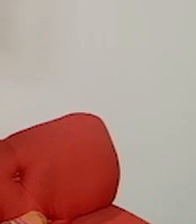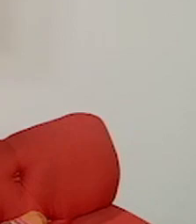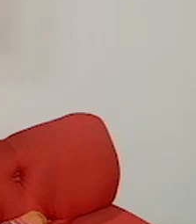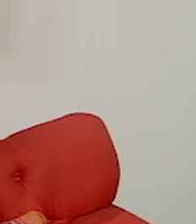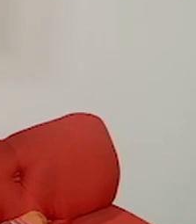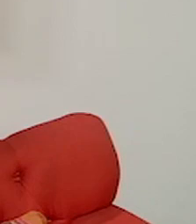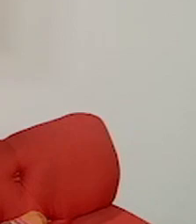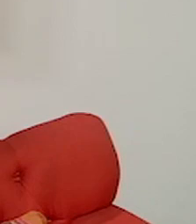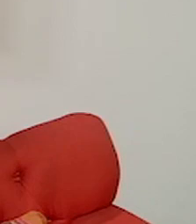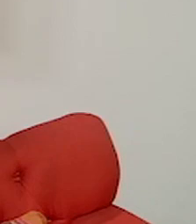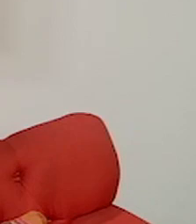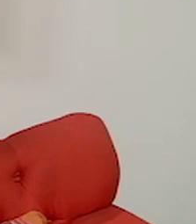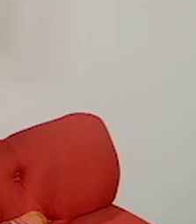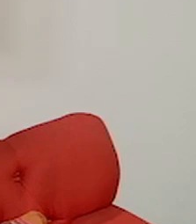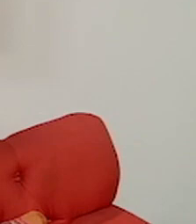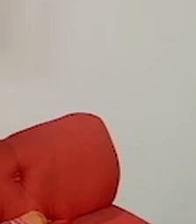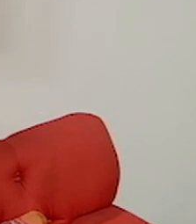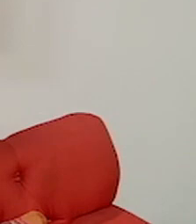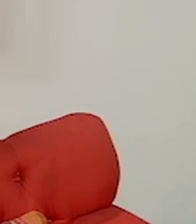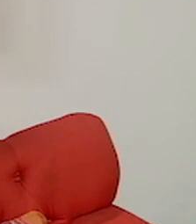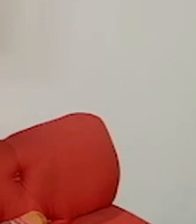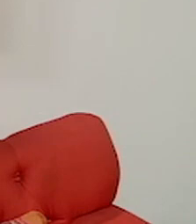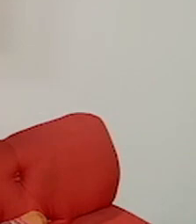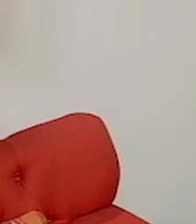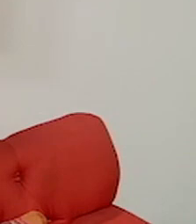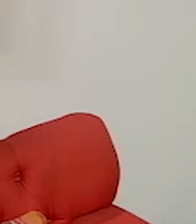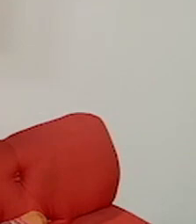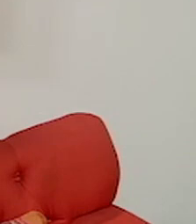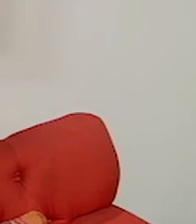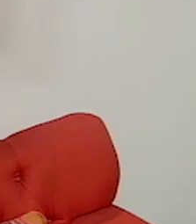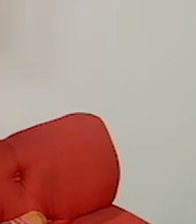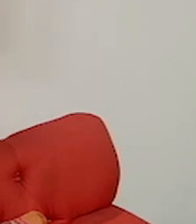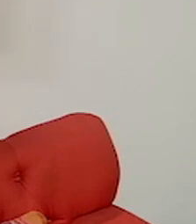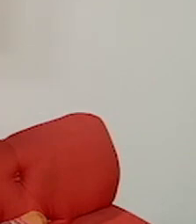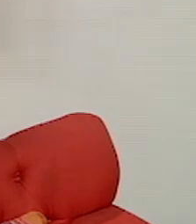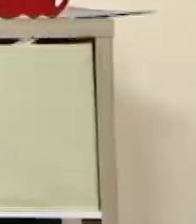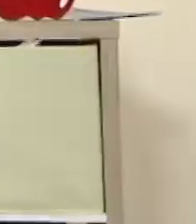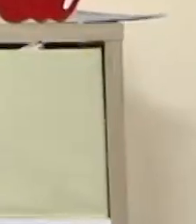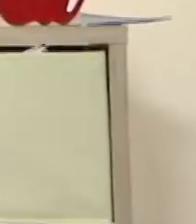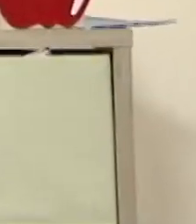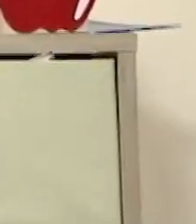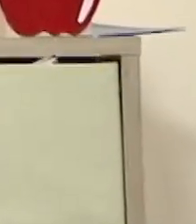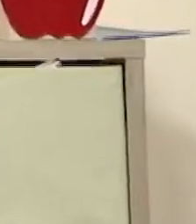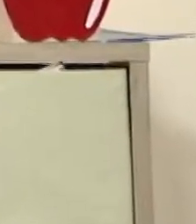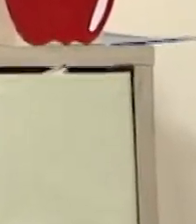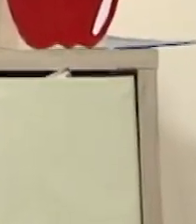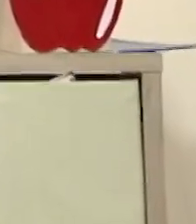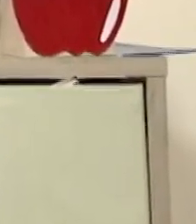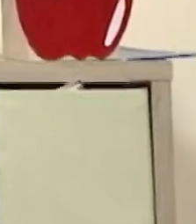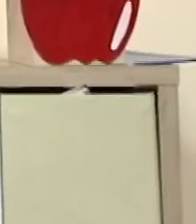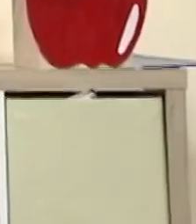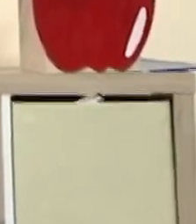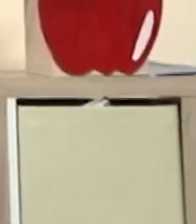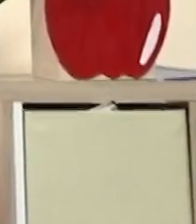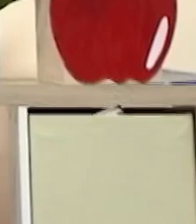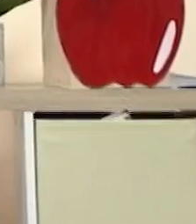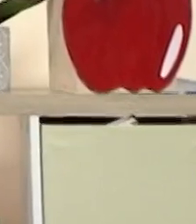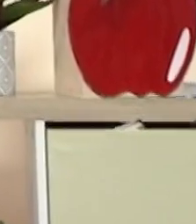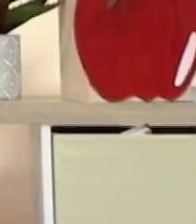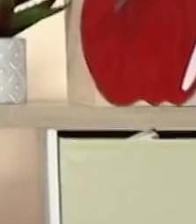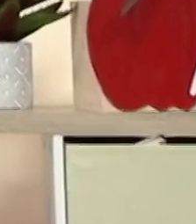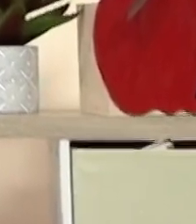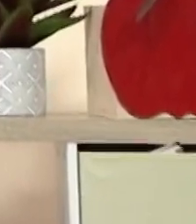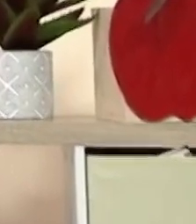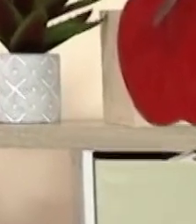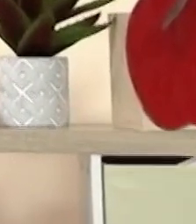tendremos a miembros de la Cruz Roja con consejos importantes en primeros auxilios En la segunda hora del programa continuamos aprendiendo en